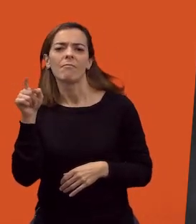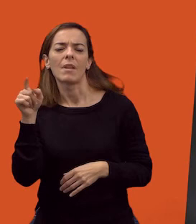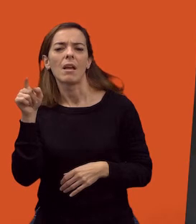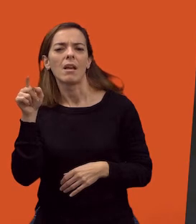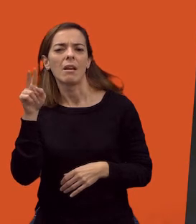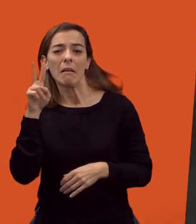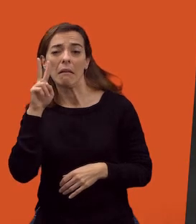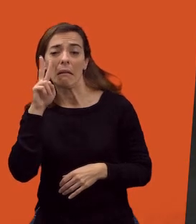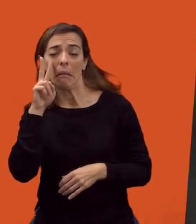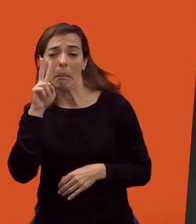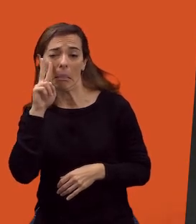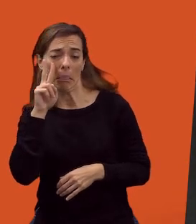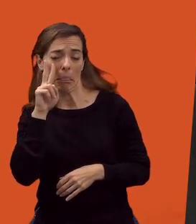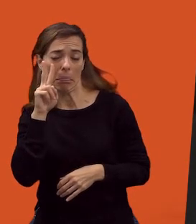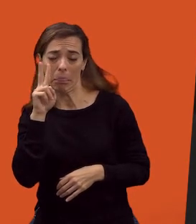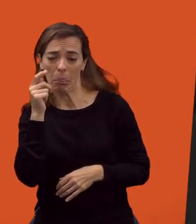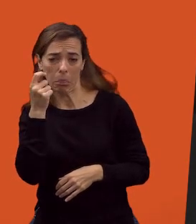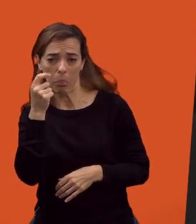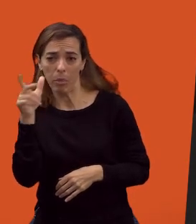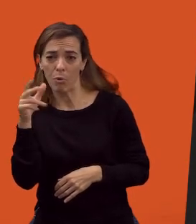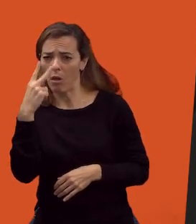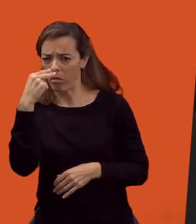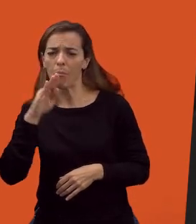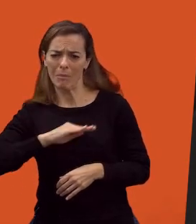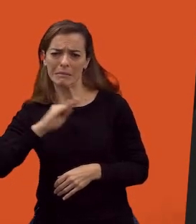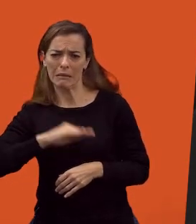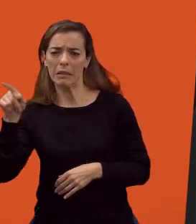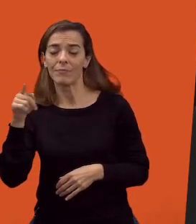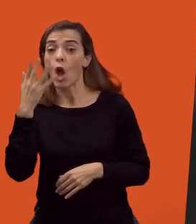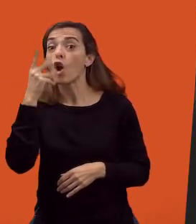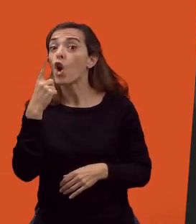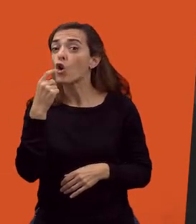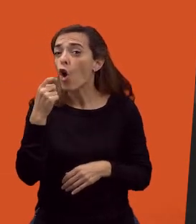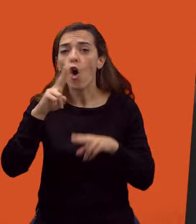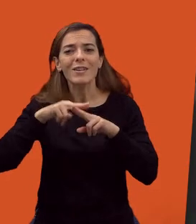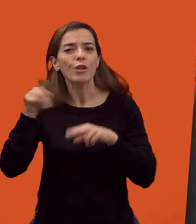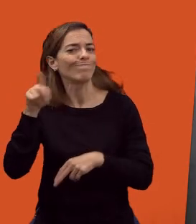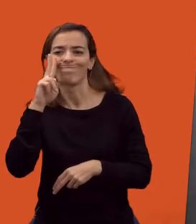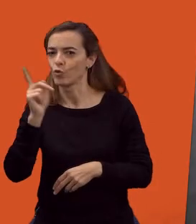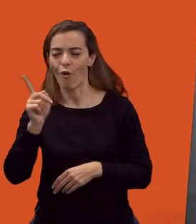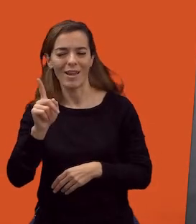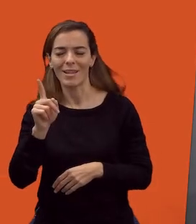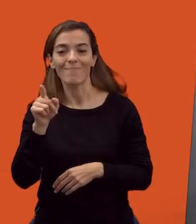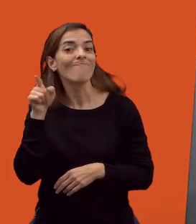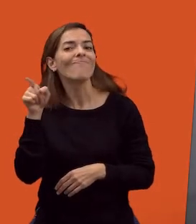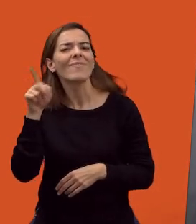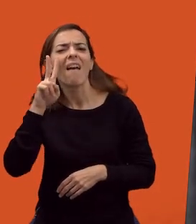ya estaba bastante ciego, que él no veía ni los rojos ni los negros, que solo veía,